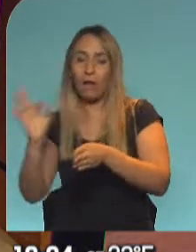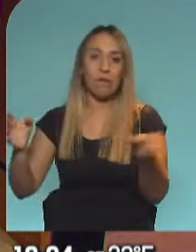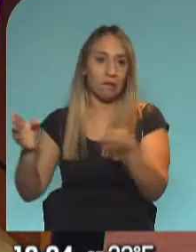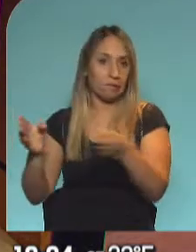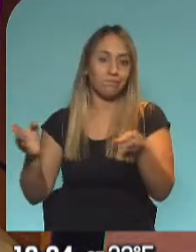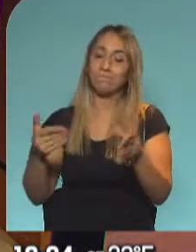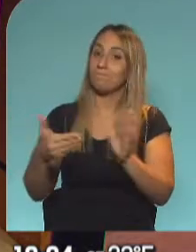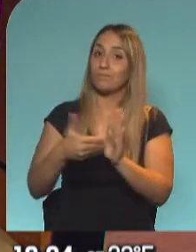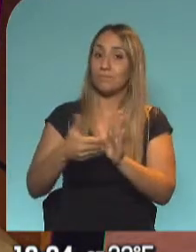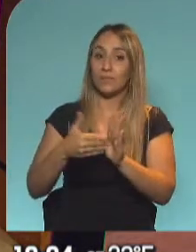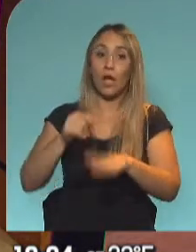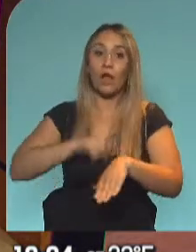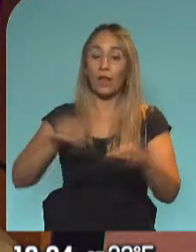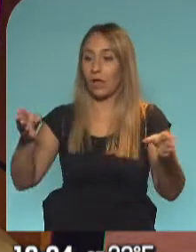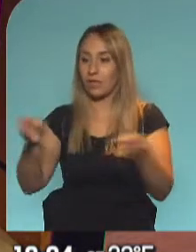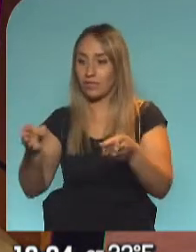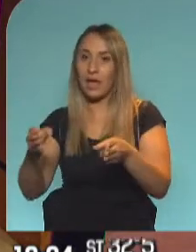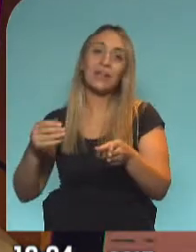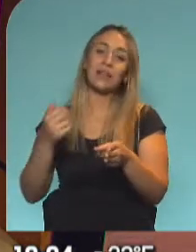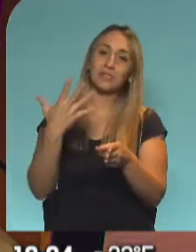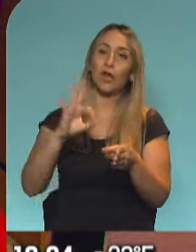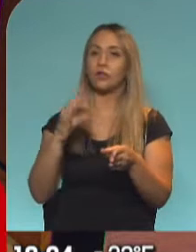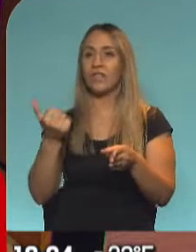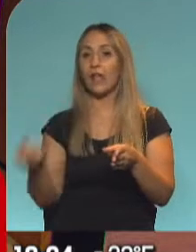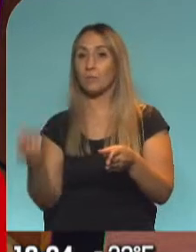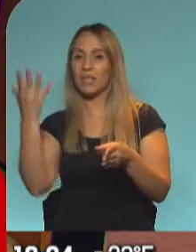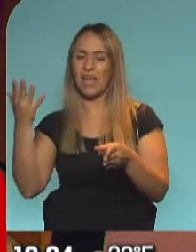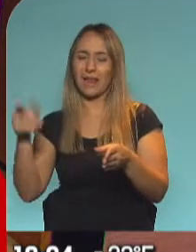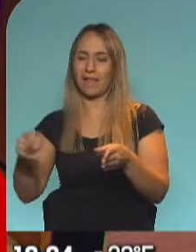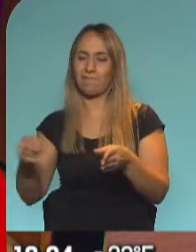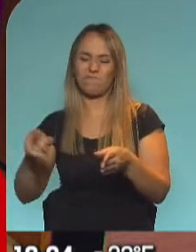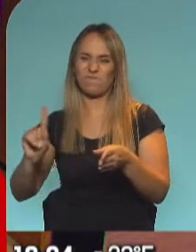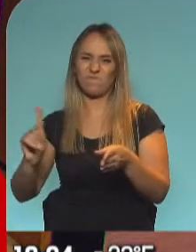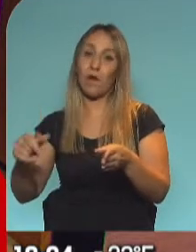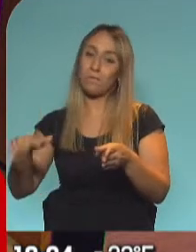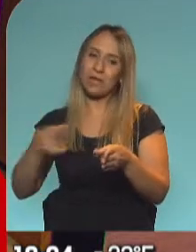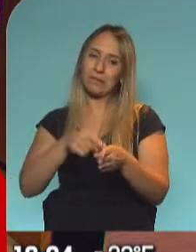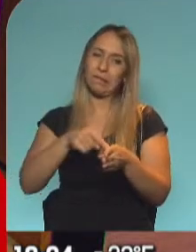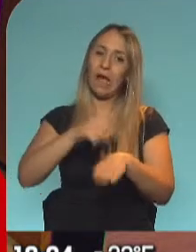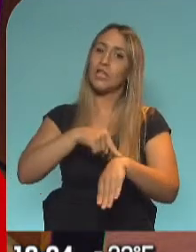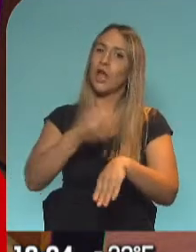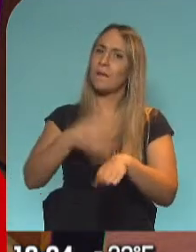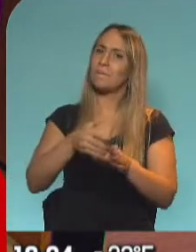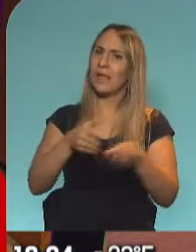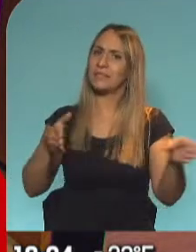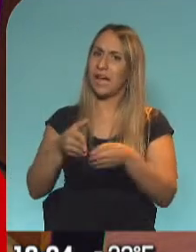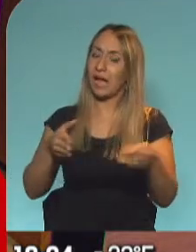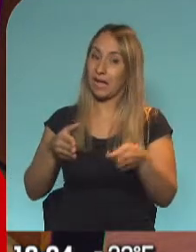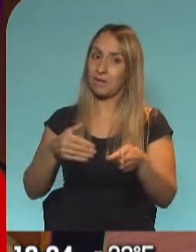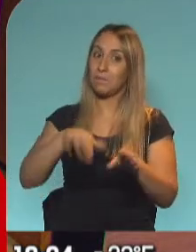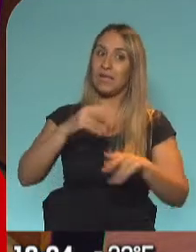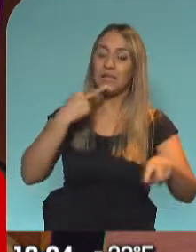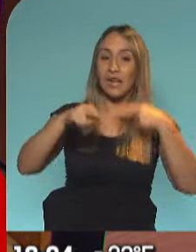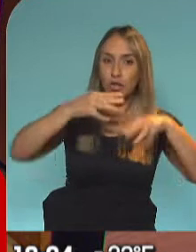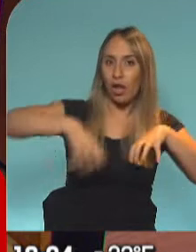termina ese horario de 5 a 6. Aquí los que están expectantes son los comerciantes, sobre todo del área gastronómica, que en